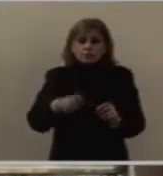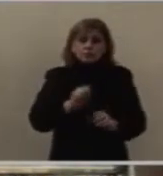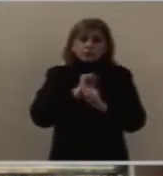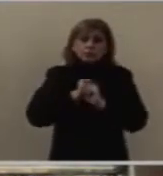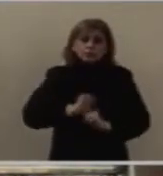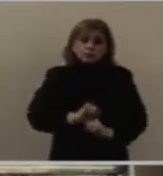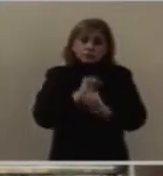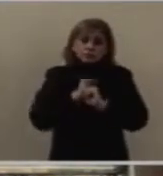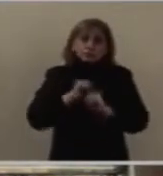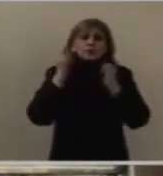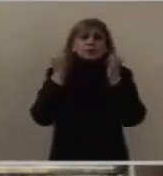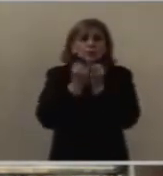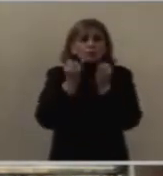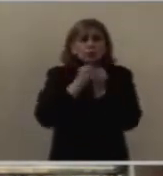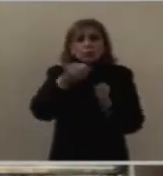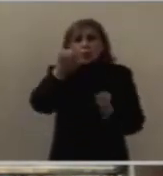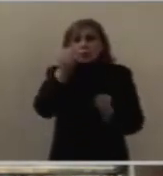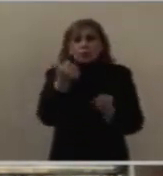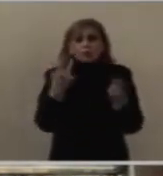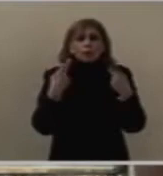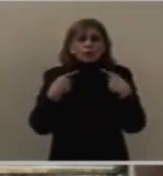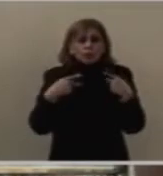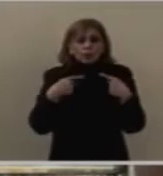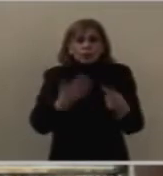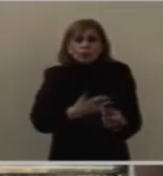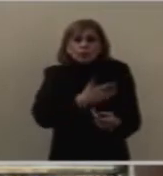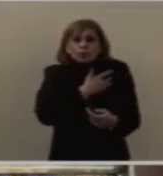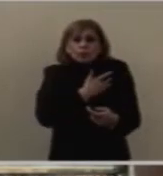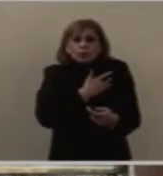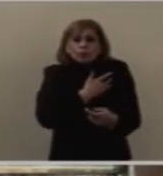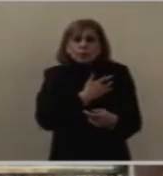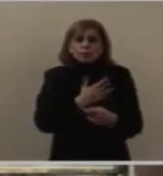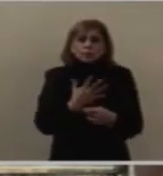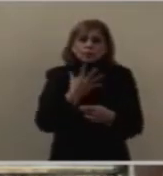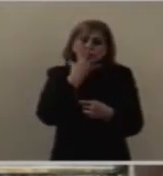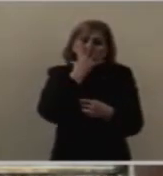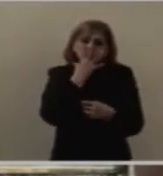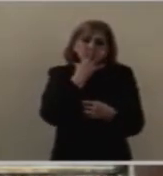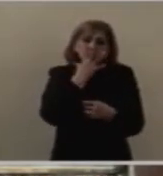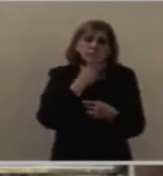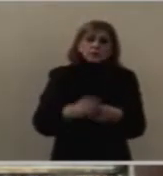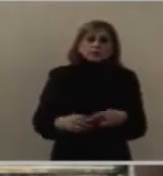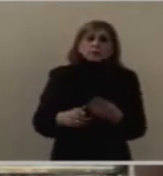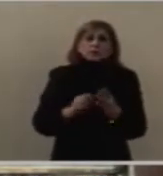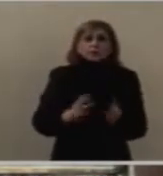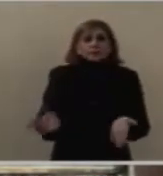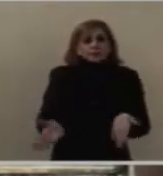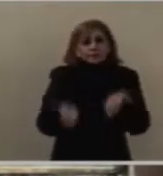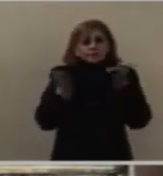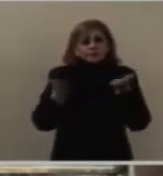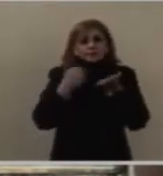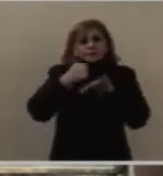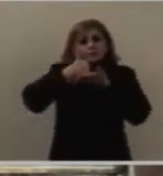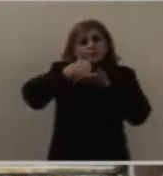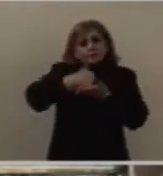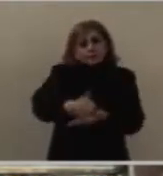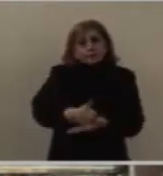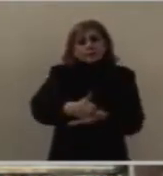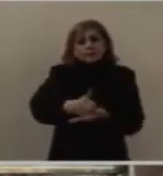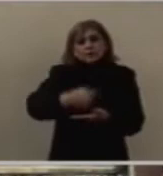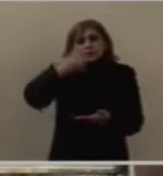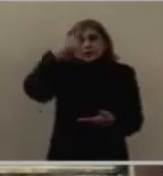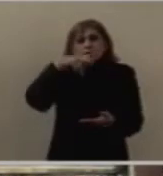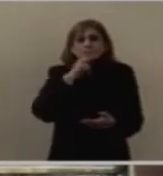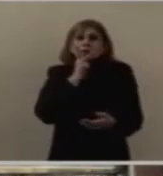también otro se compadezca de ti y te dé una palabra de ánimo, una palabra